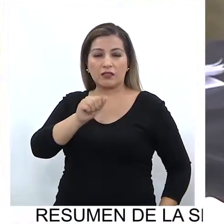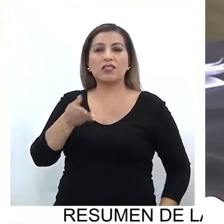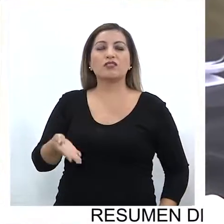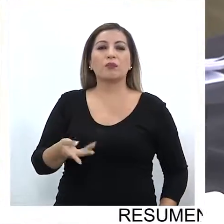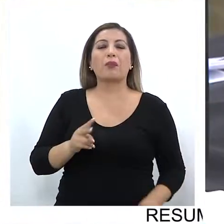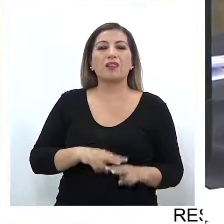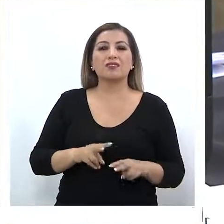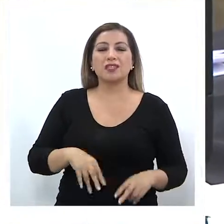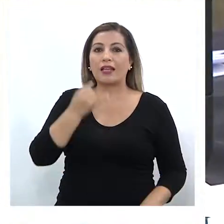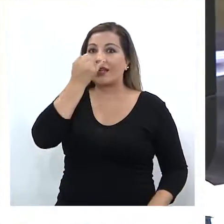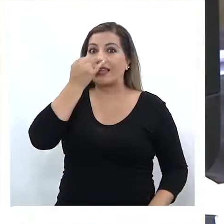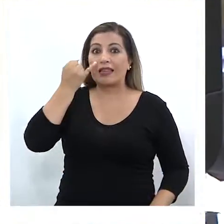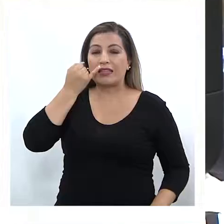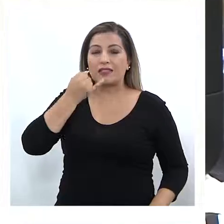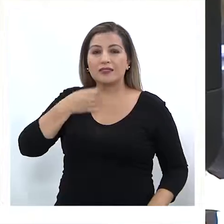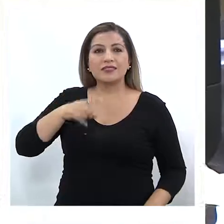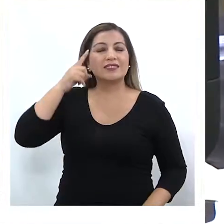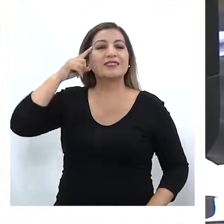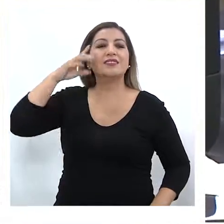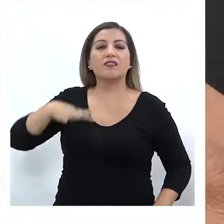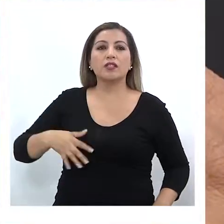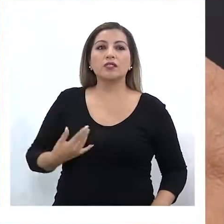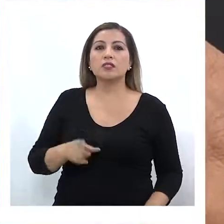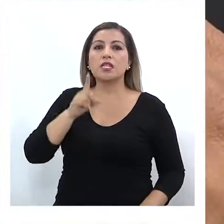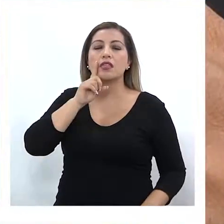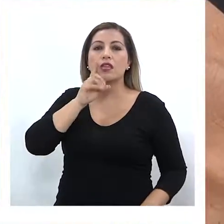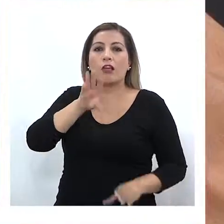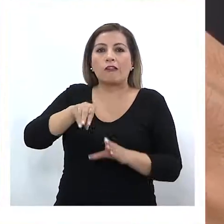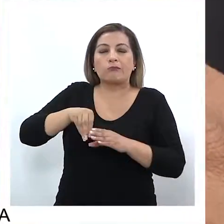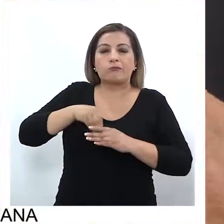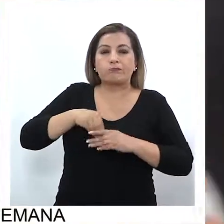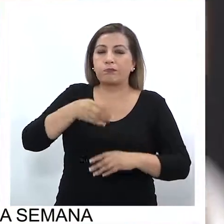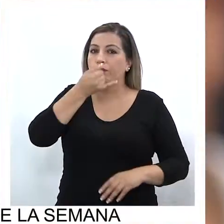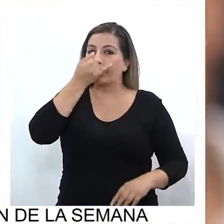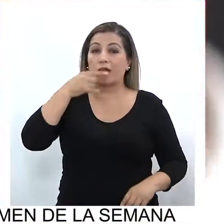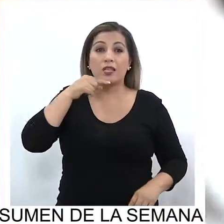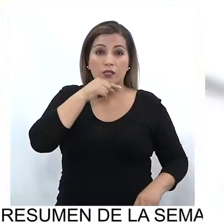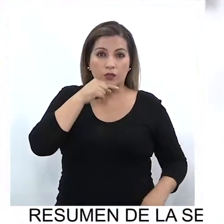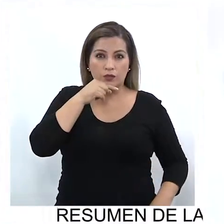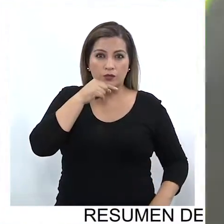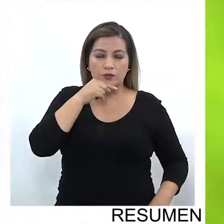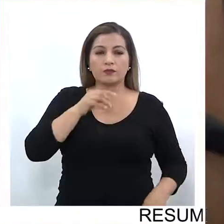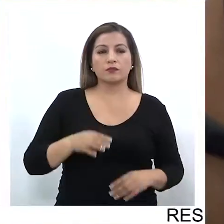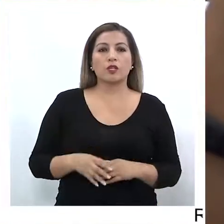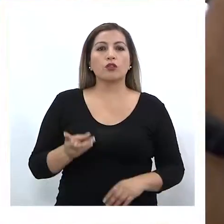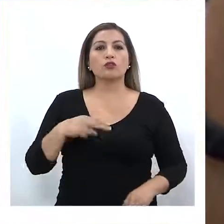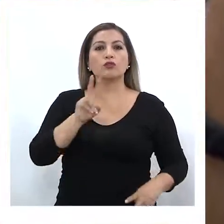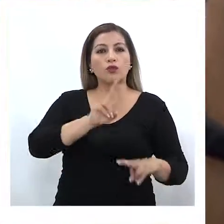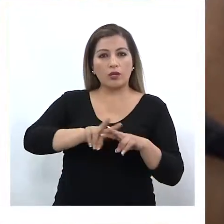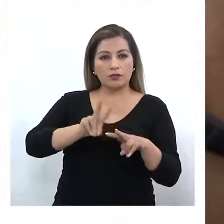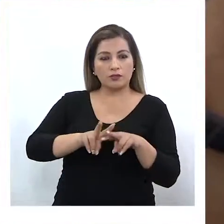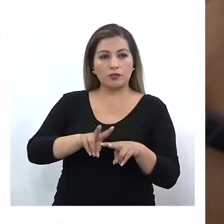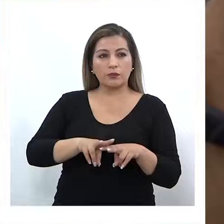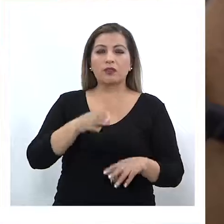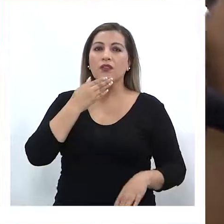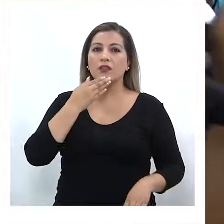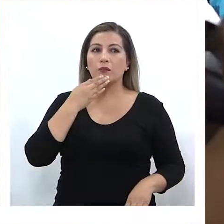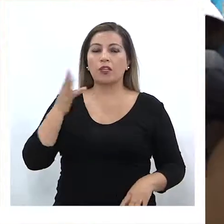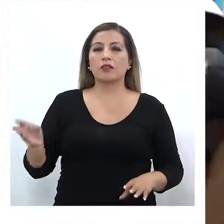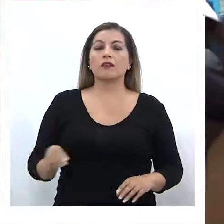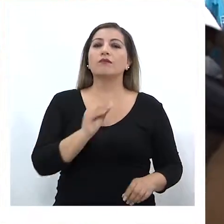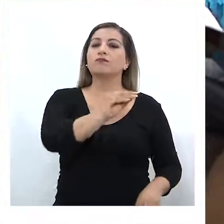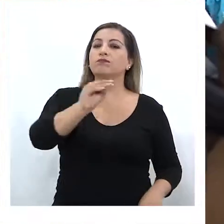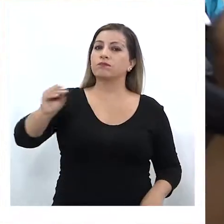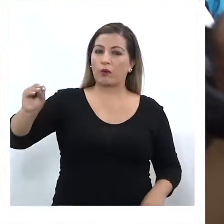Narcotest, un dispositivo que detecta sustancias estupefacientes o psicotrópicas. Lo que estamos haciendo también es implementar y